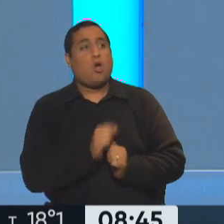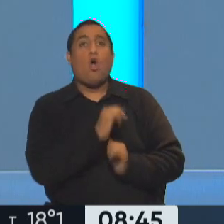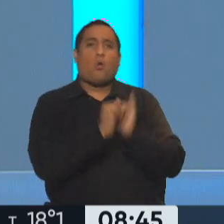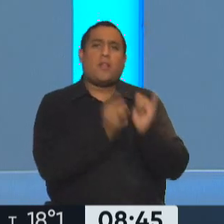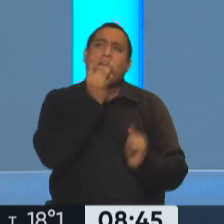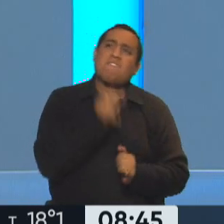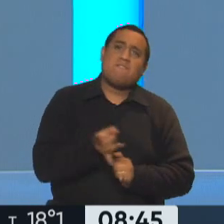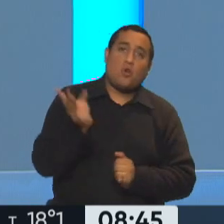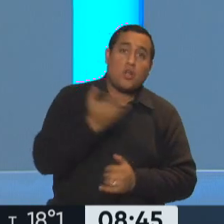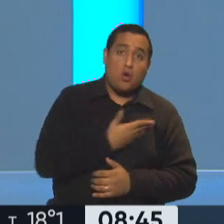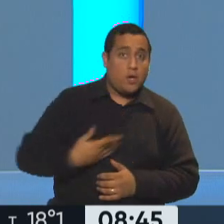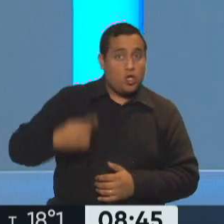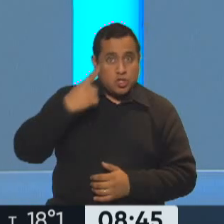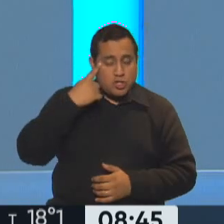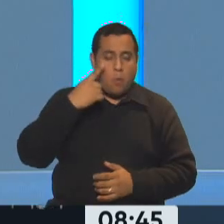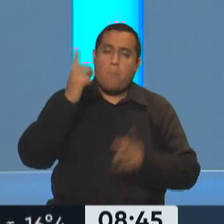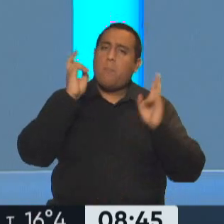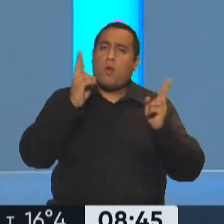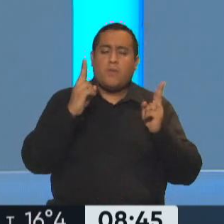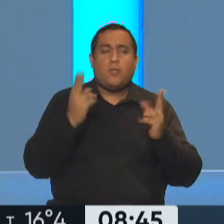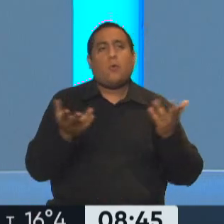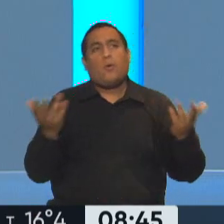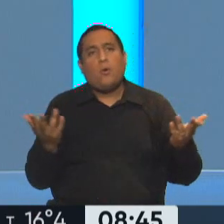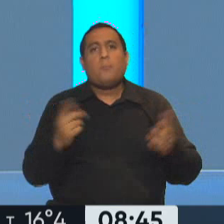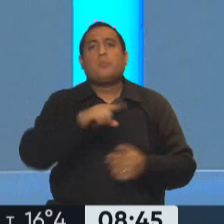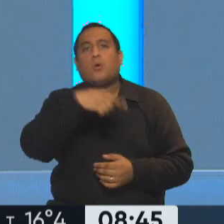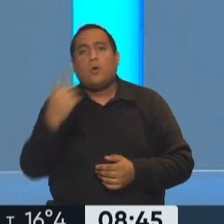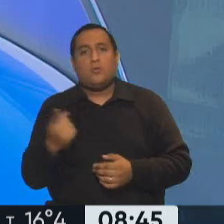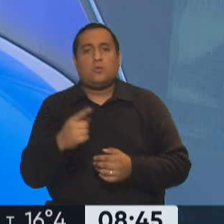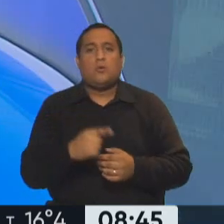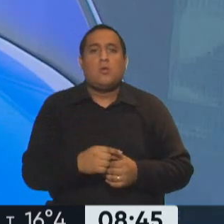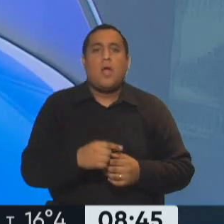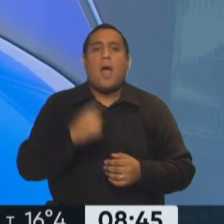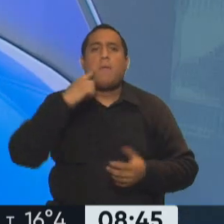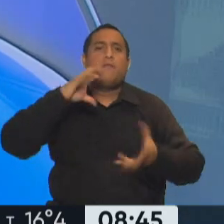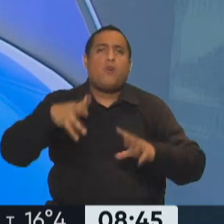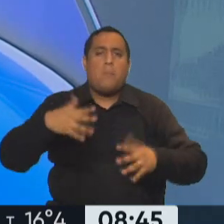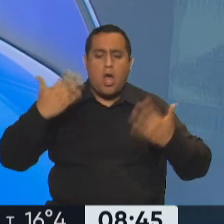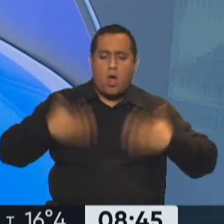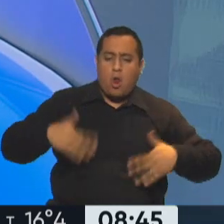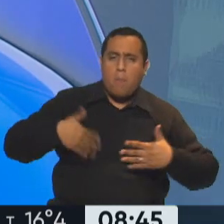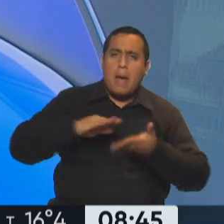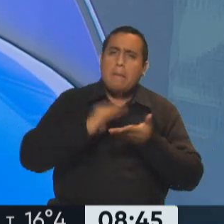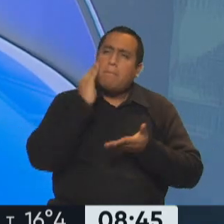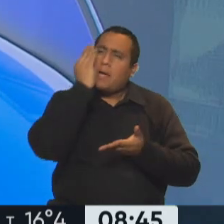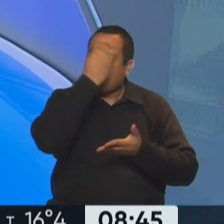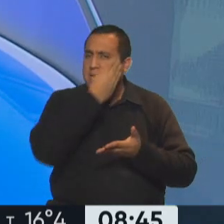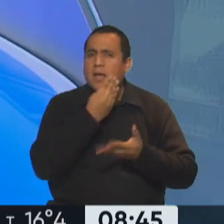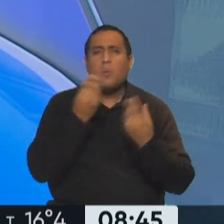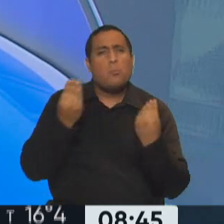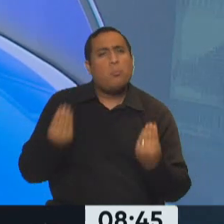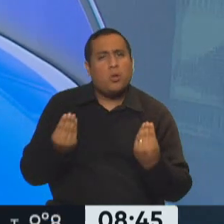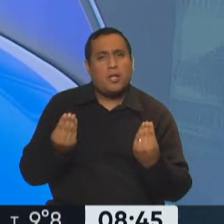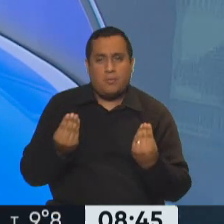chino. Está prohibido, ¿sabés lo que están limitando? La manera de maquillarte y de vestirte, porque quieren también aquí